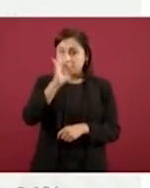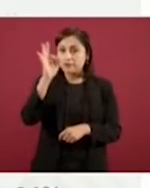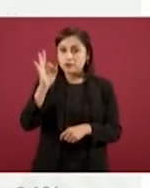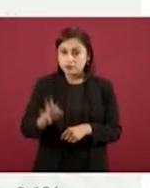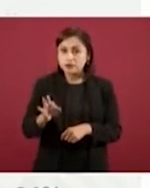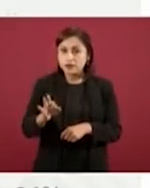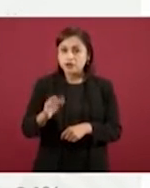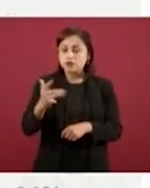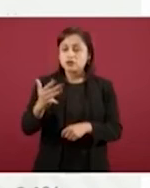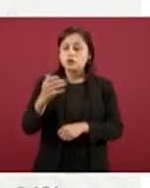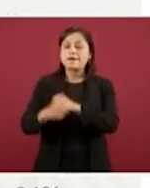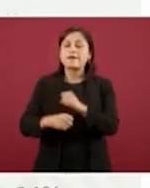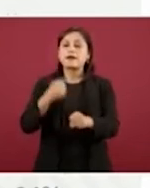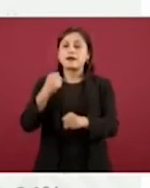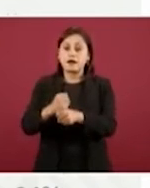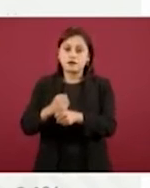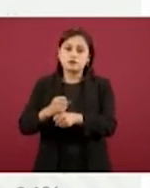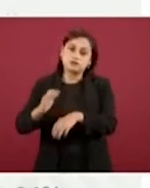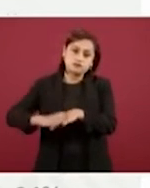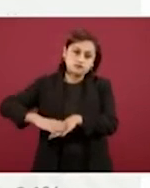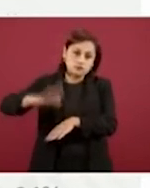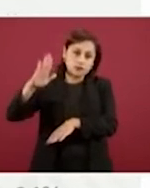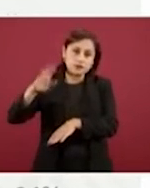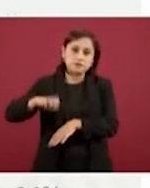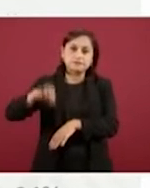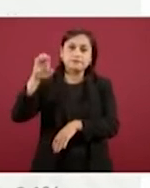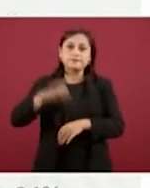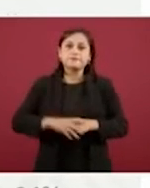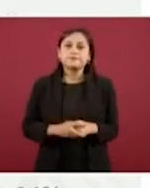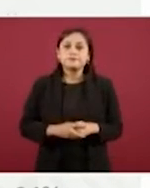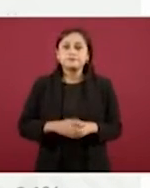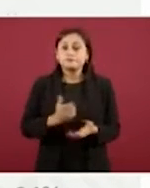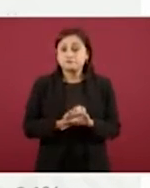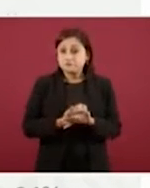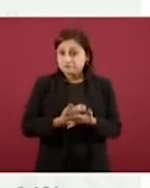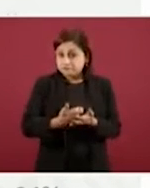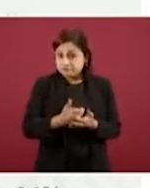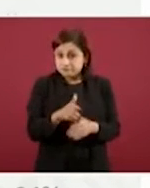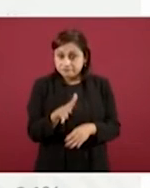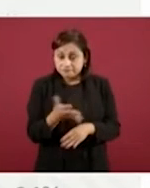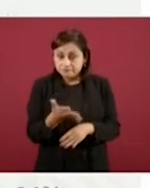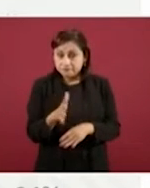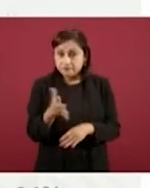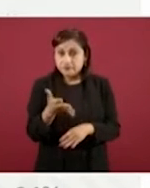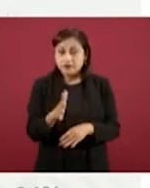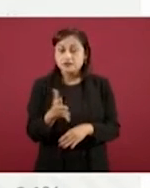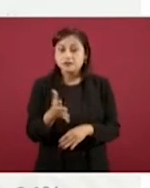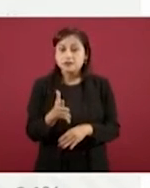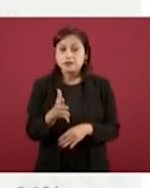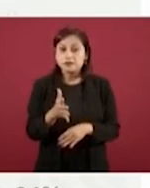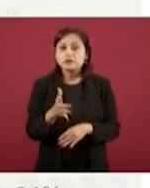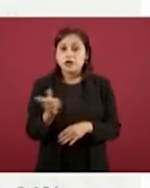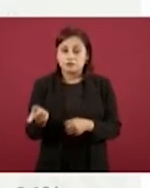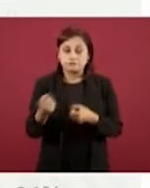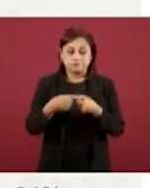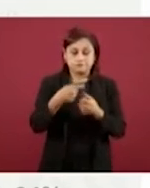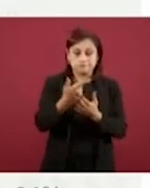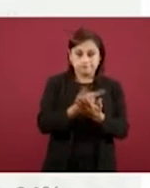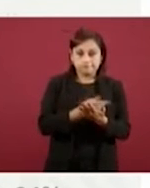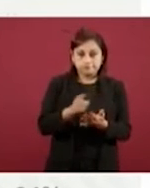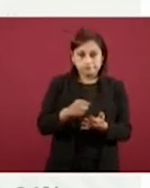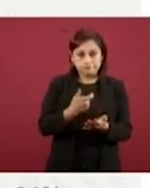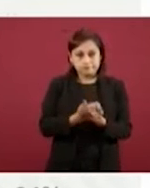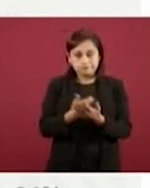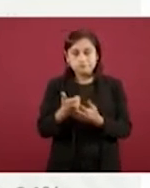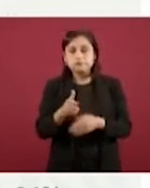más de 50 años. El salario promedio de las personas que están afiliadas en este esquema tienen un